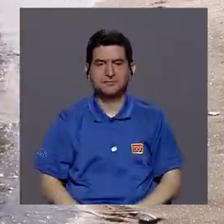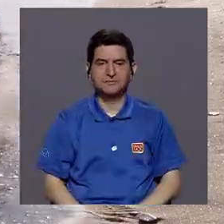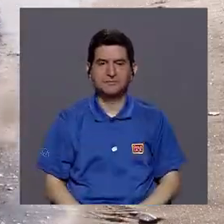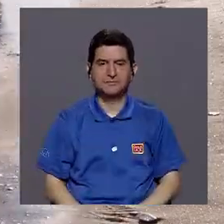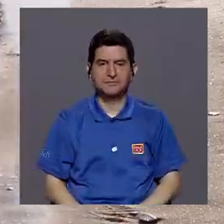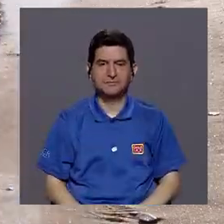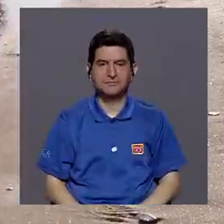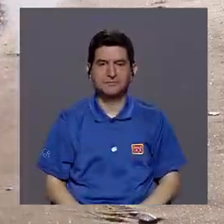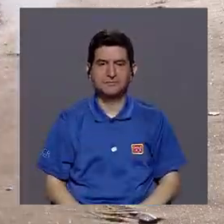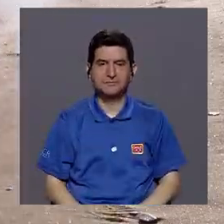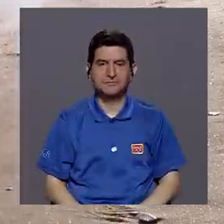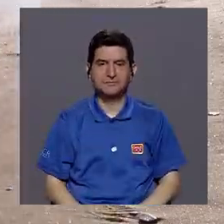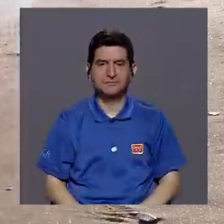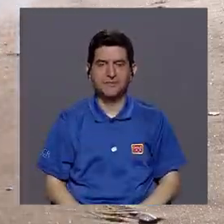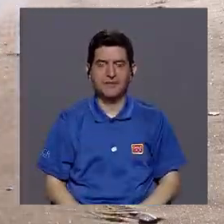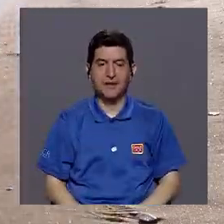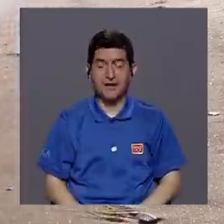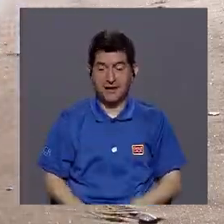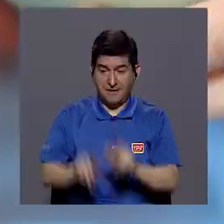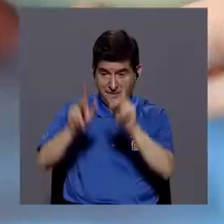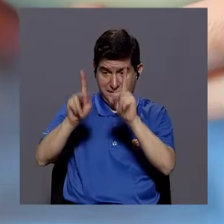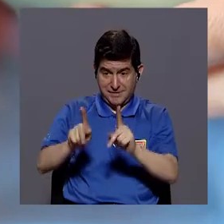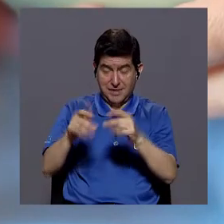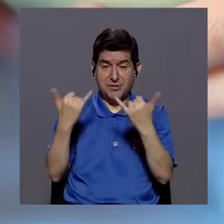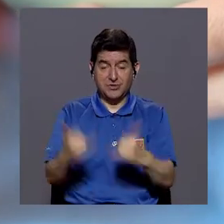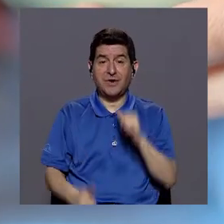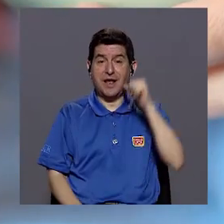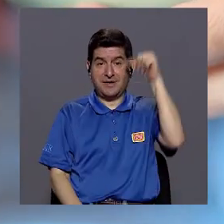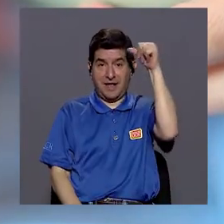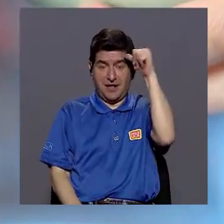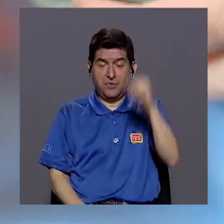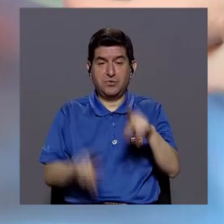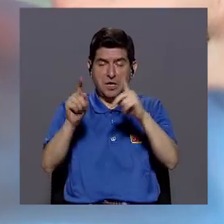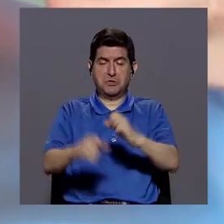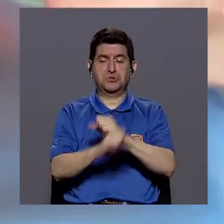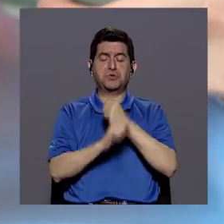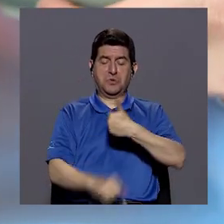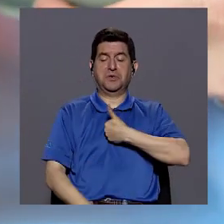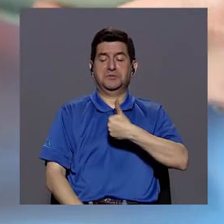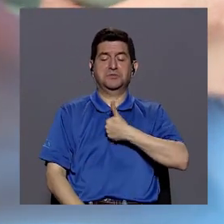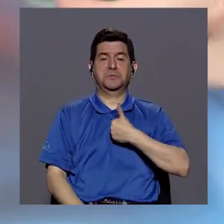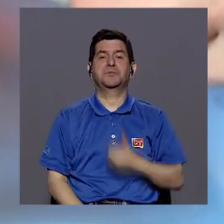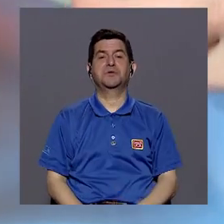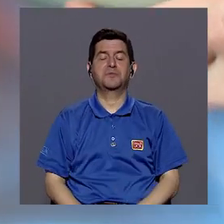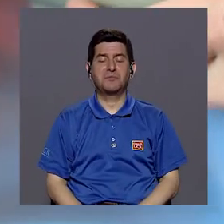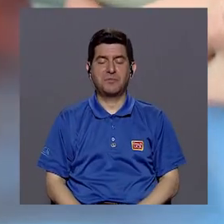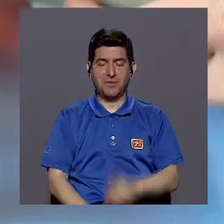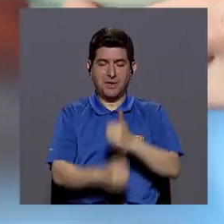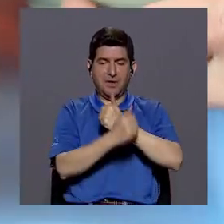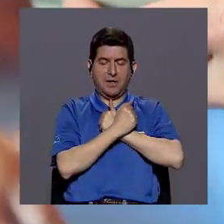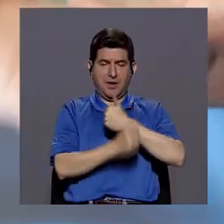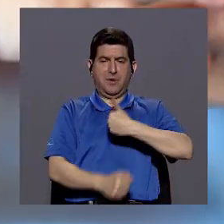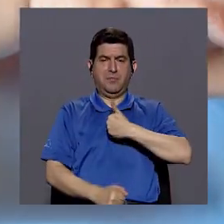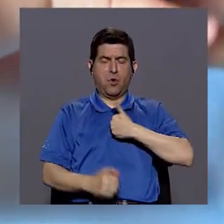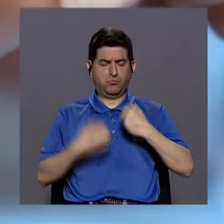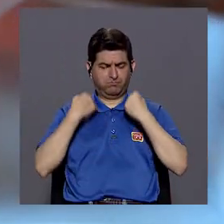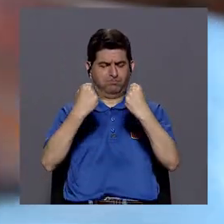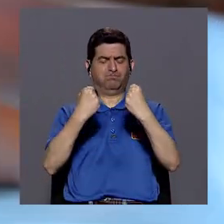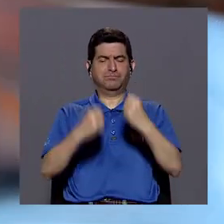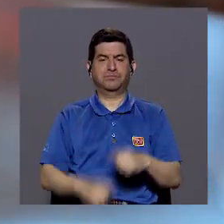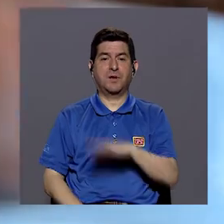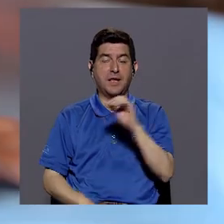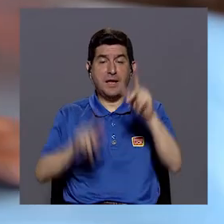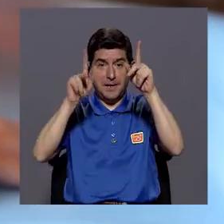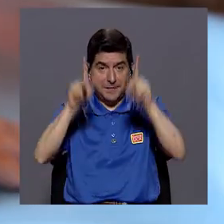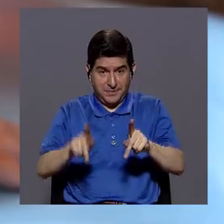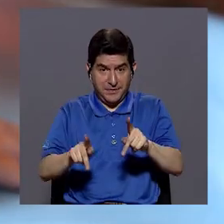hacia una persona que cuando sea adulta va a ser una persona segura de sí misma, con una autoestima fortalecida y que